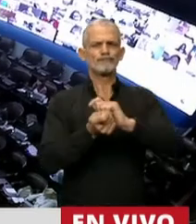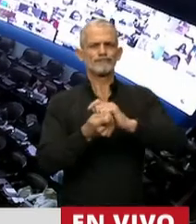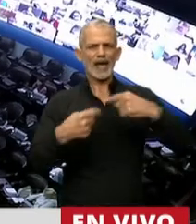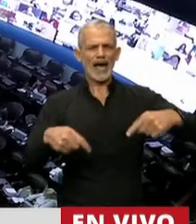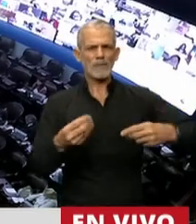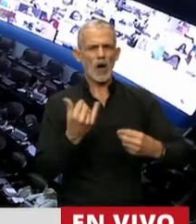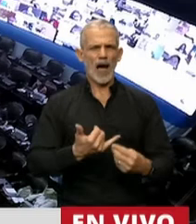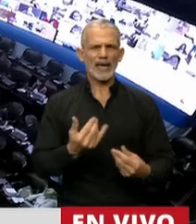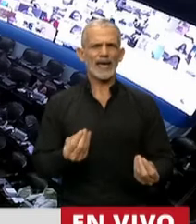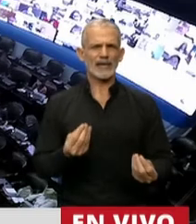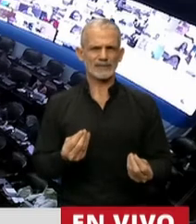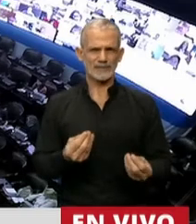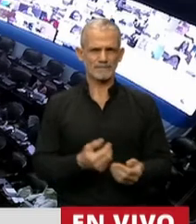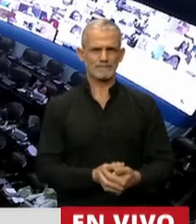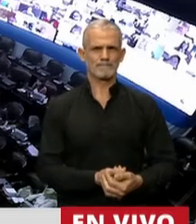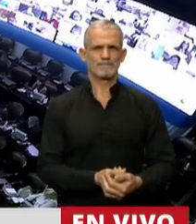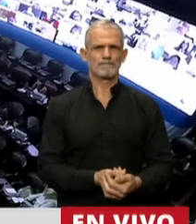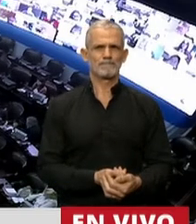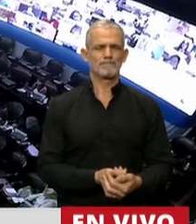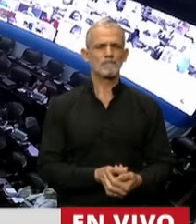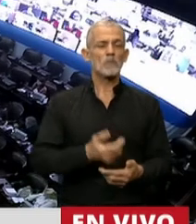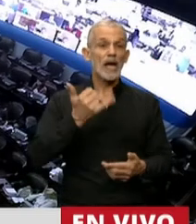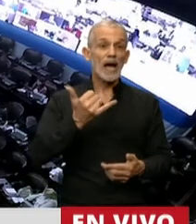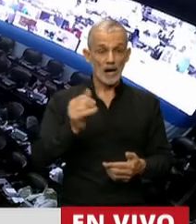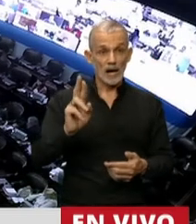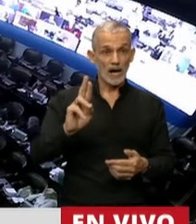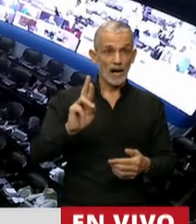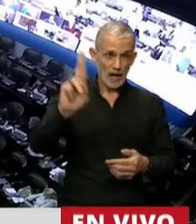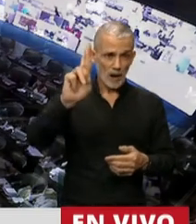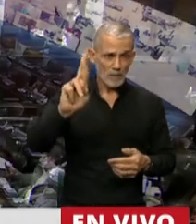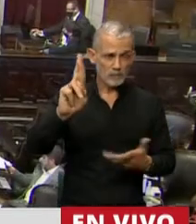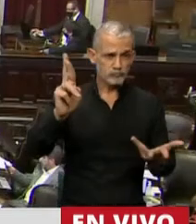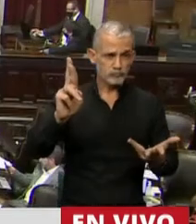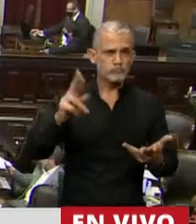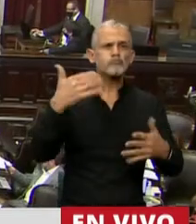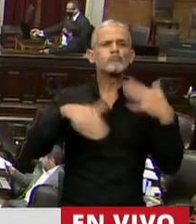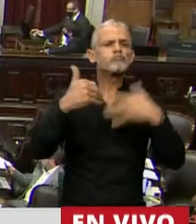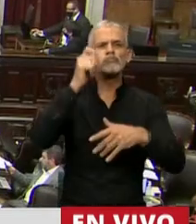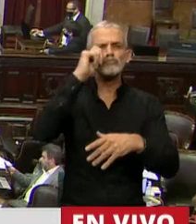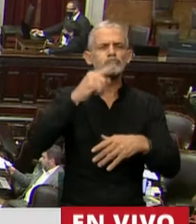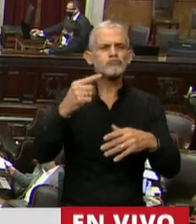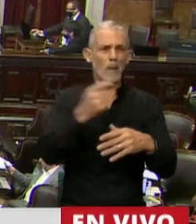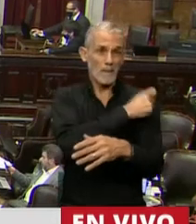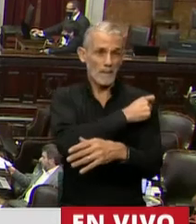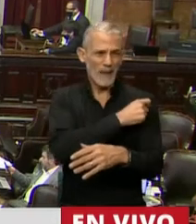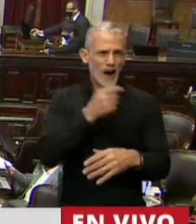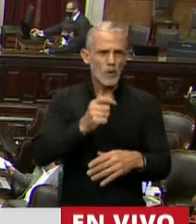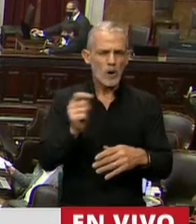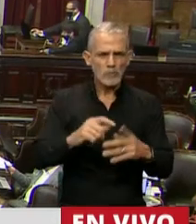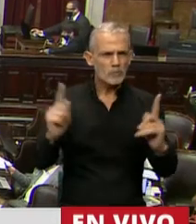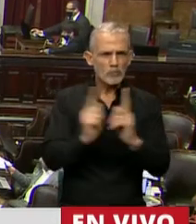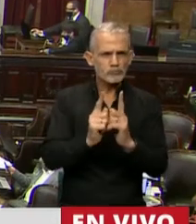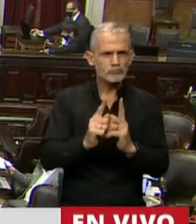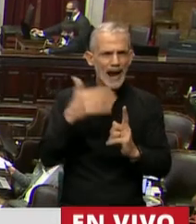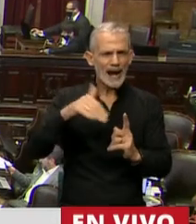es que autoriza la vía rápida para las vacunas, cuestión